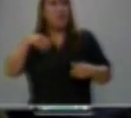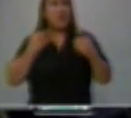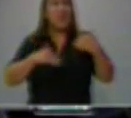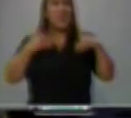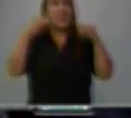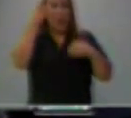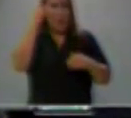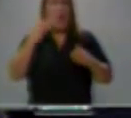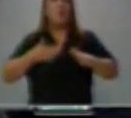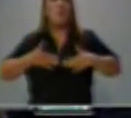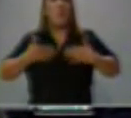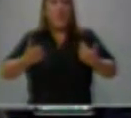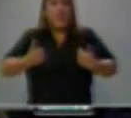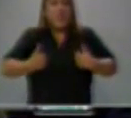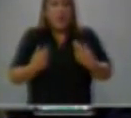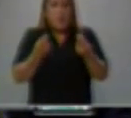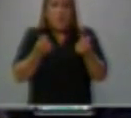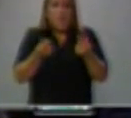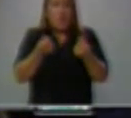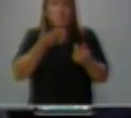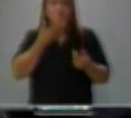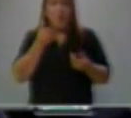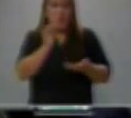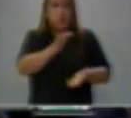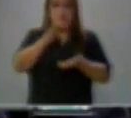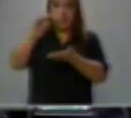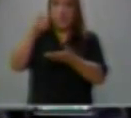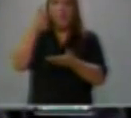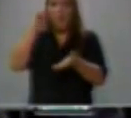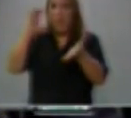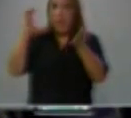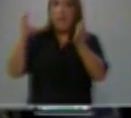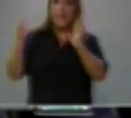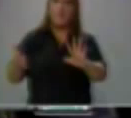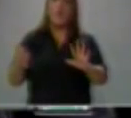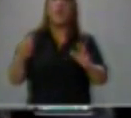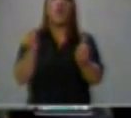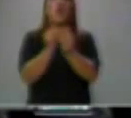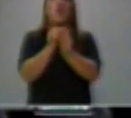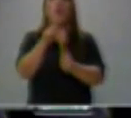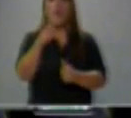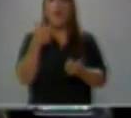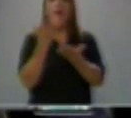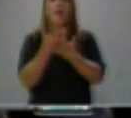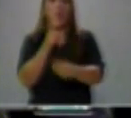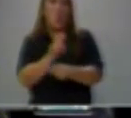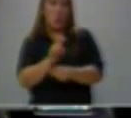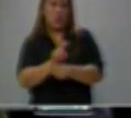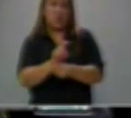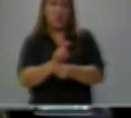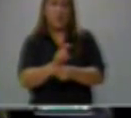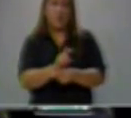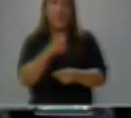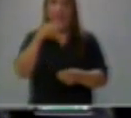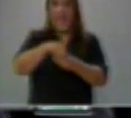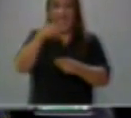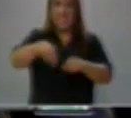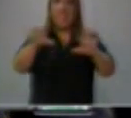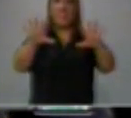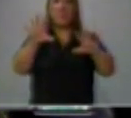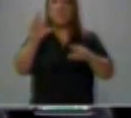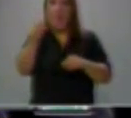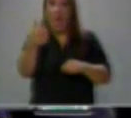para tener los recursos y llevar adelante esta revolución educativa. En este 10 de abril,